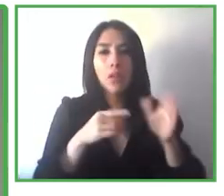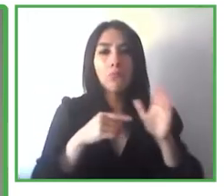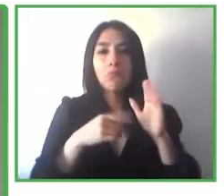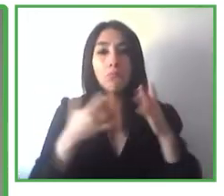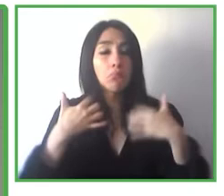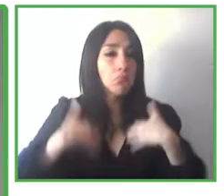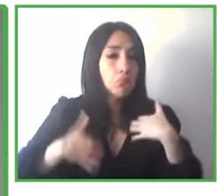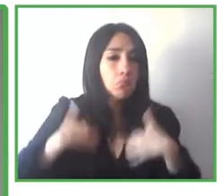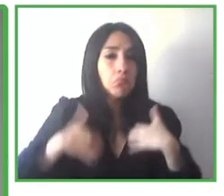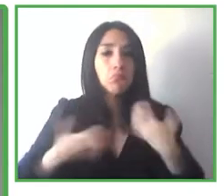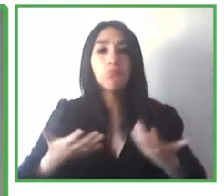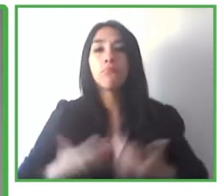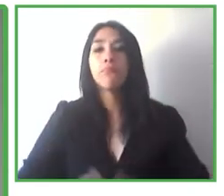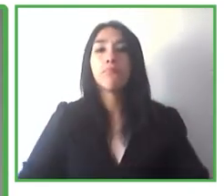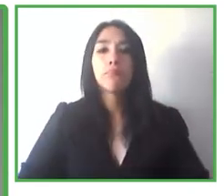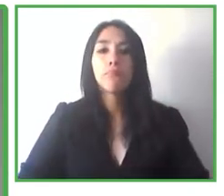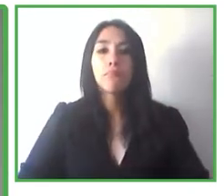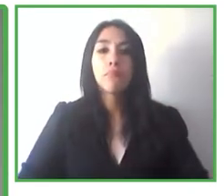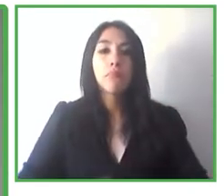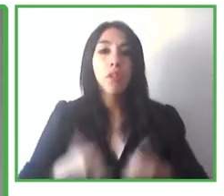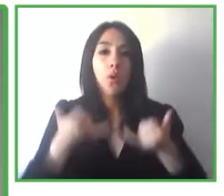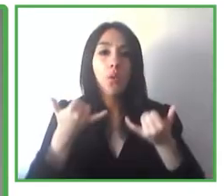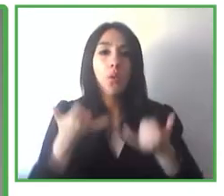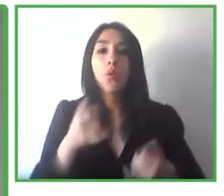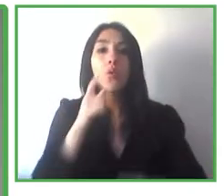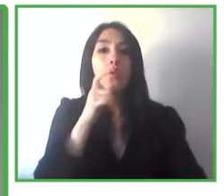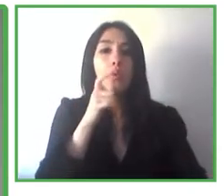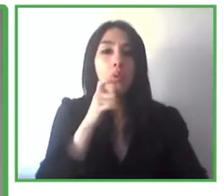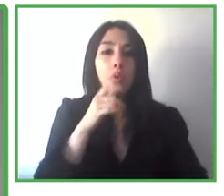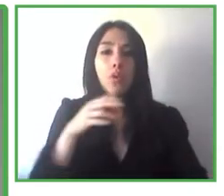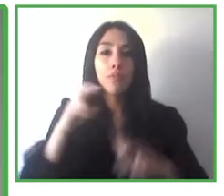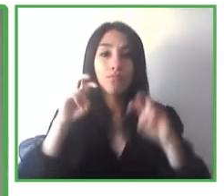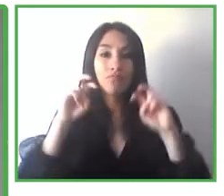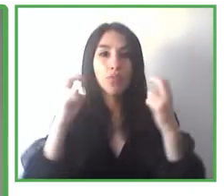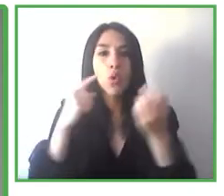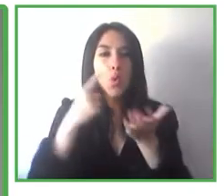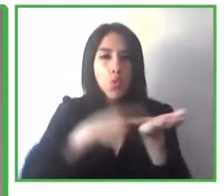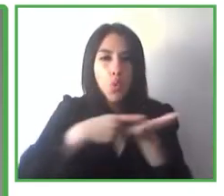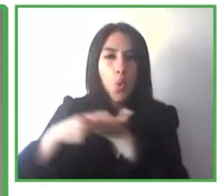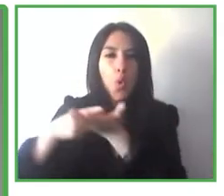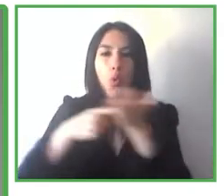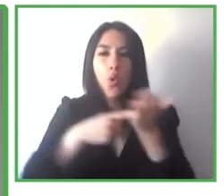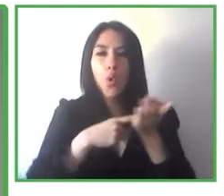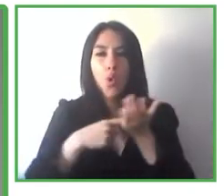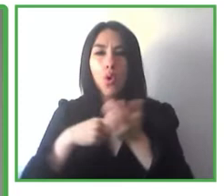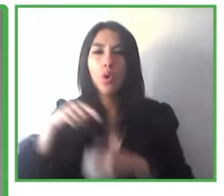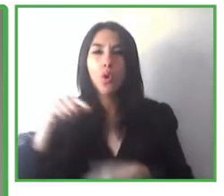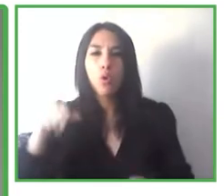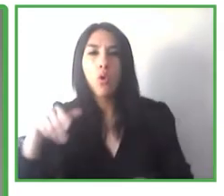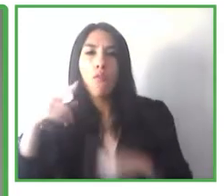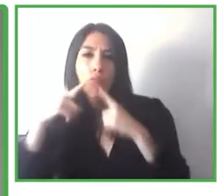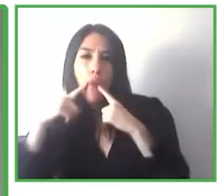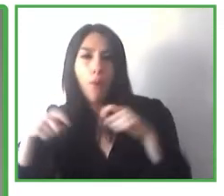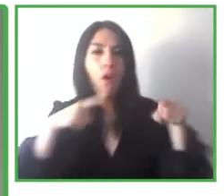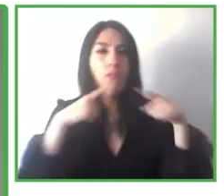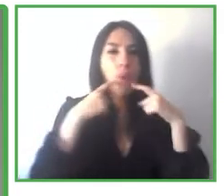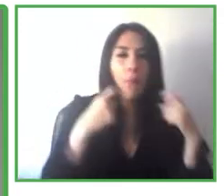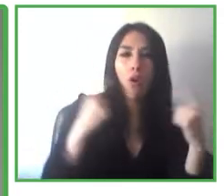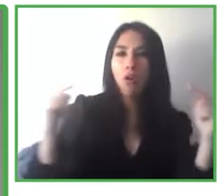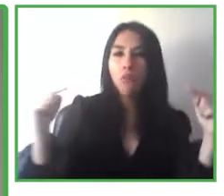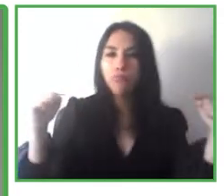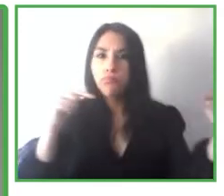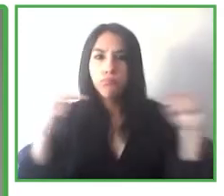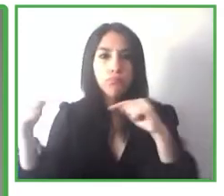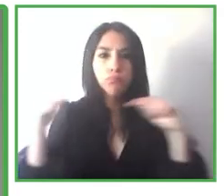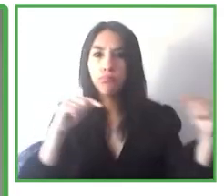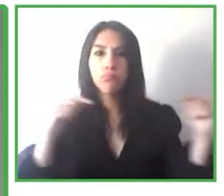tenemos un panel excelente de expertos que nos van a acompañar en esta sesión y van